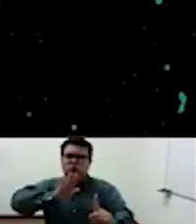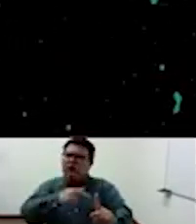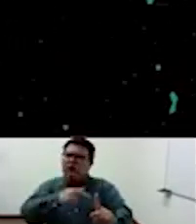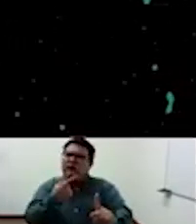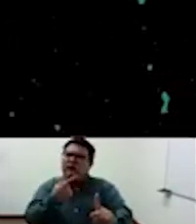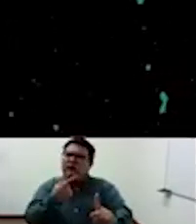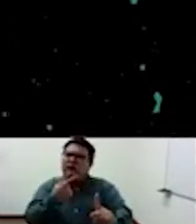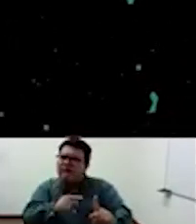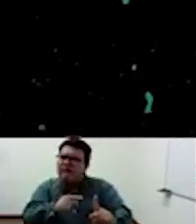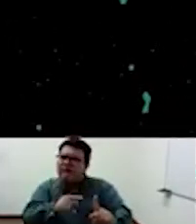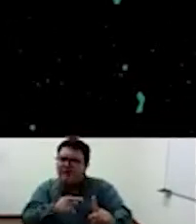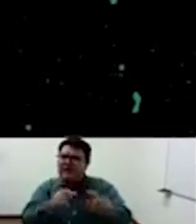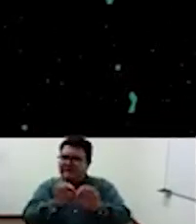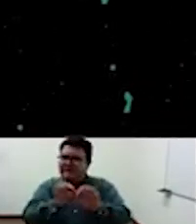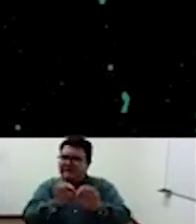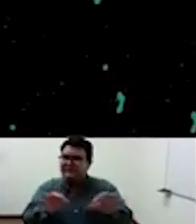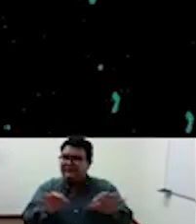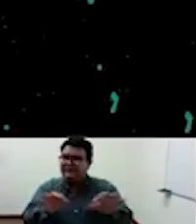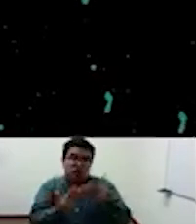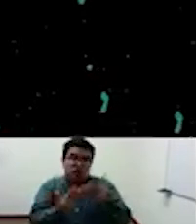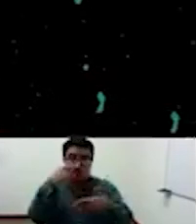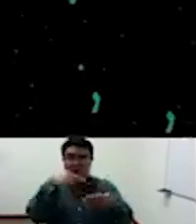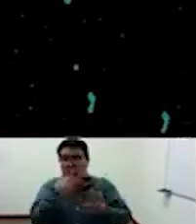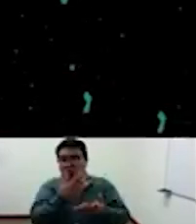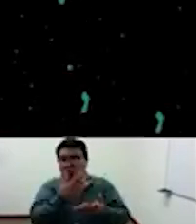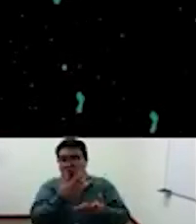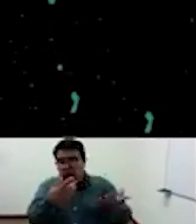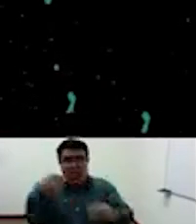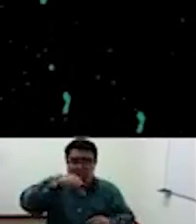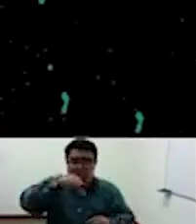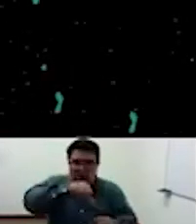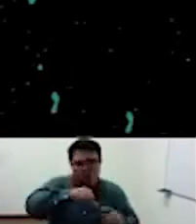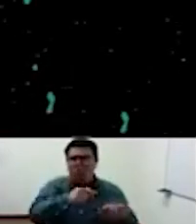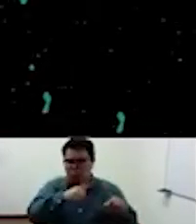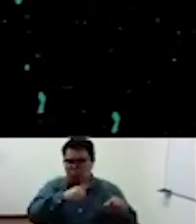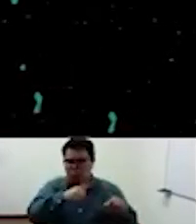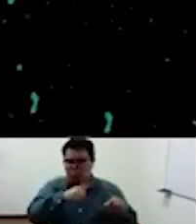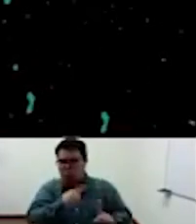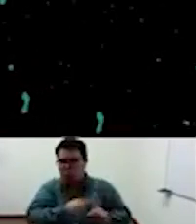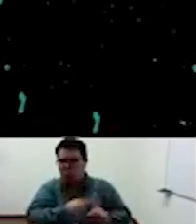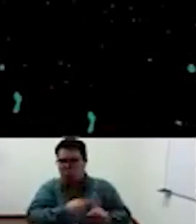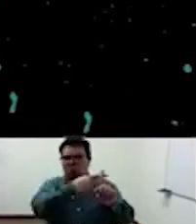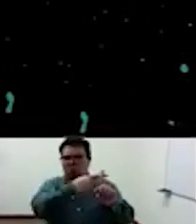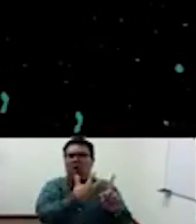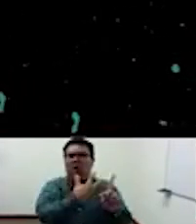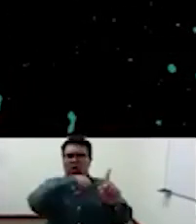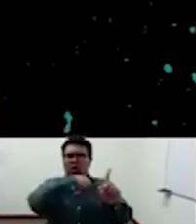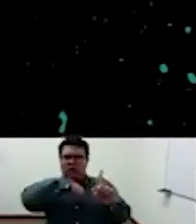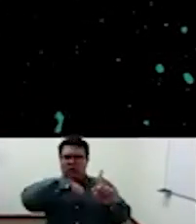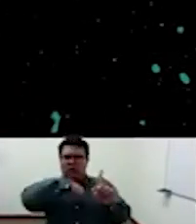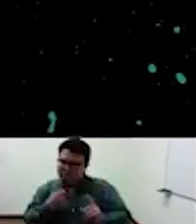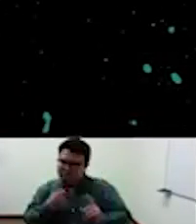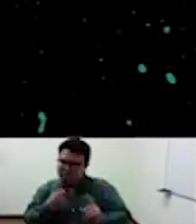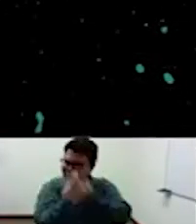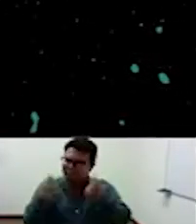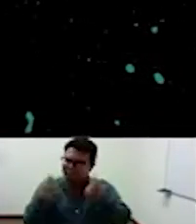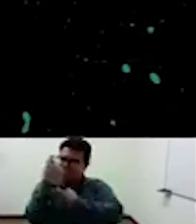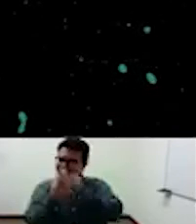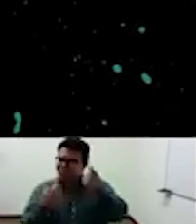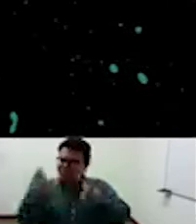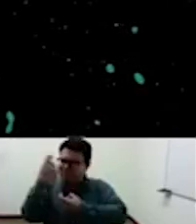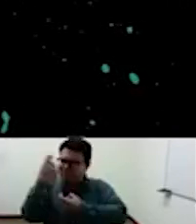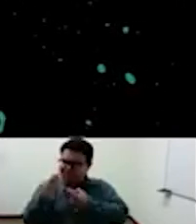que no se debe desconocer o mejor dicho que se ponga en discusión el tema